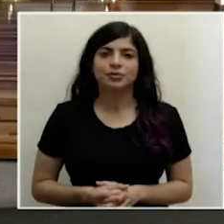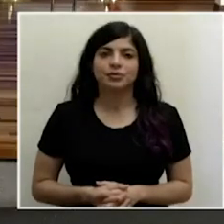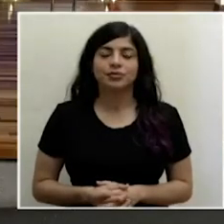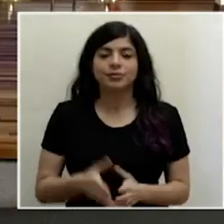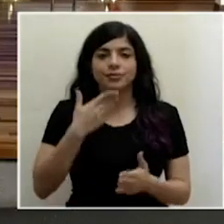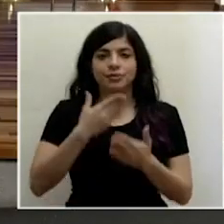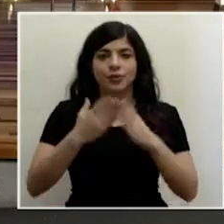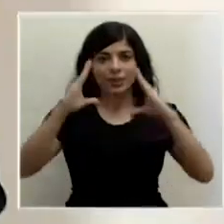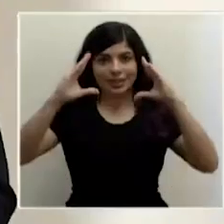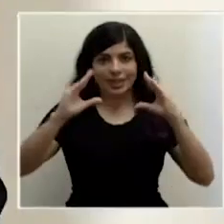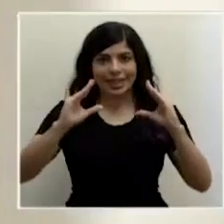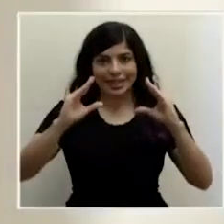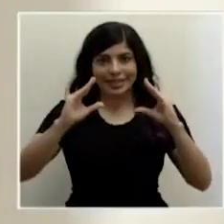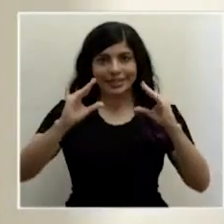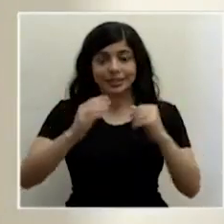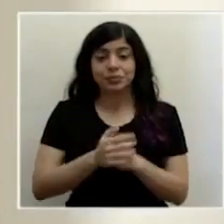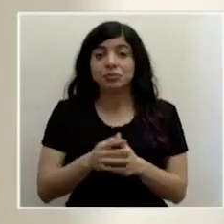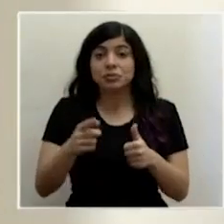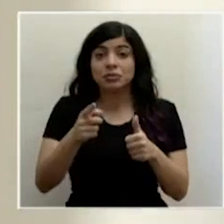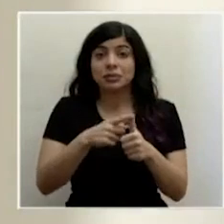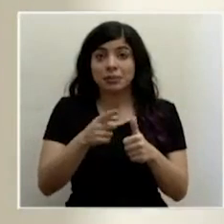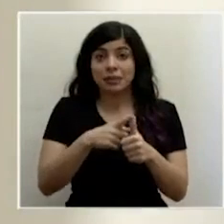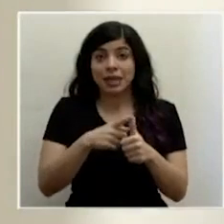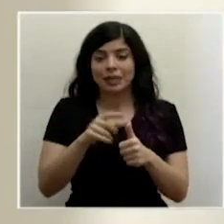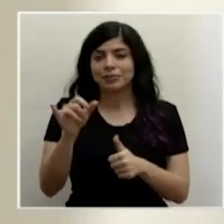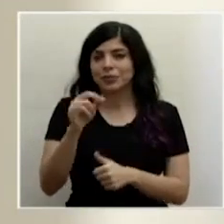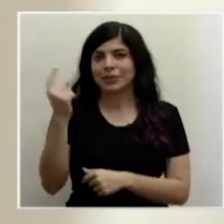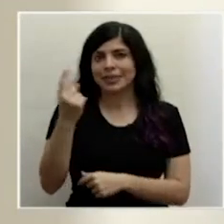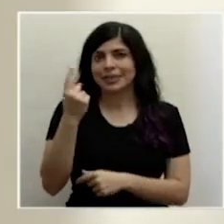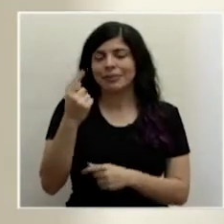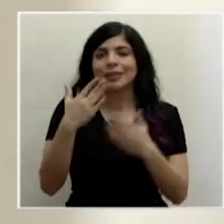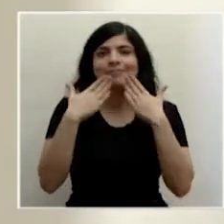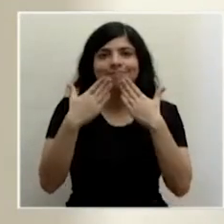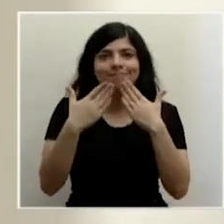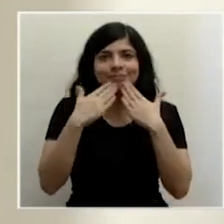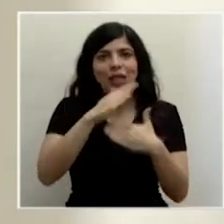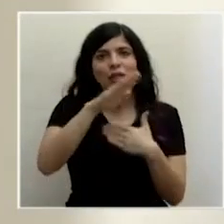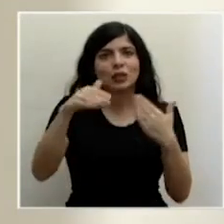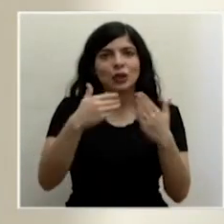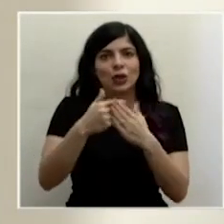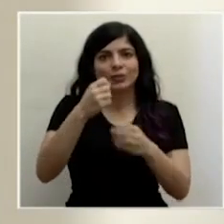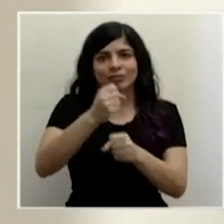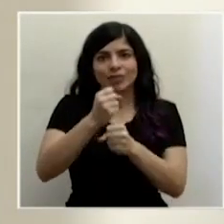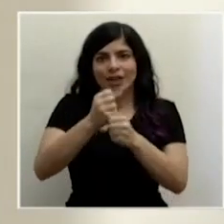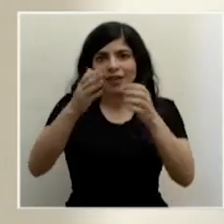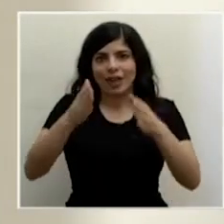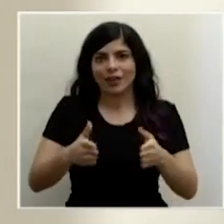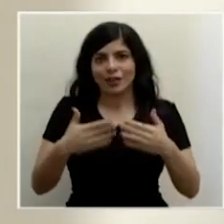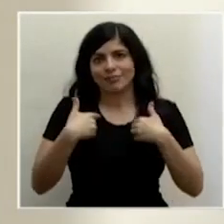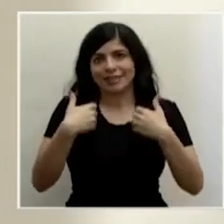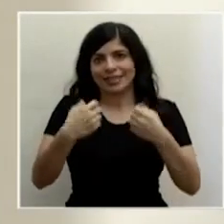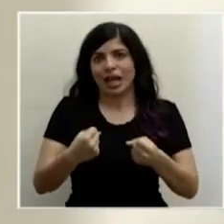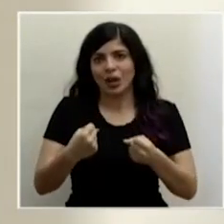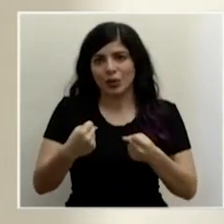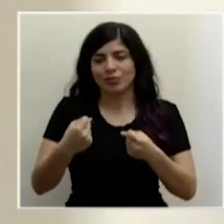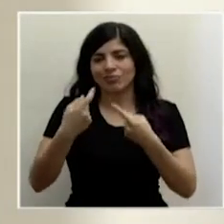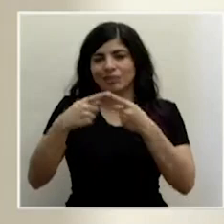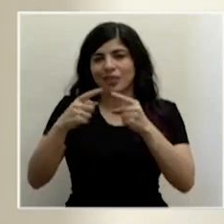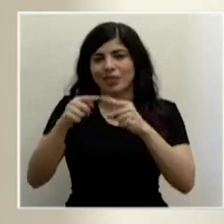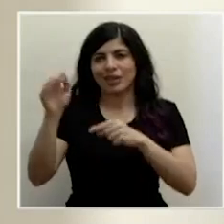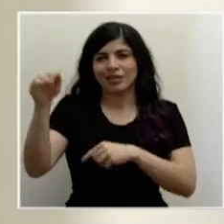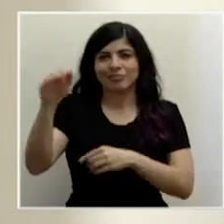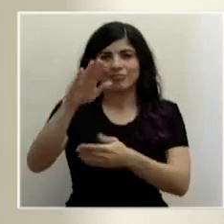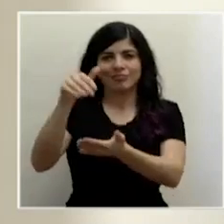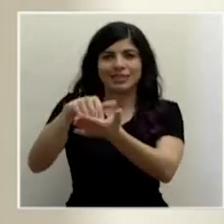Buenas tardes. Primero, como siempre, agradecerle a todo el personal de salud que están en los distintos centros